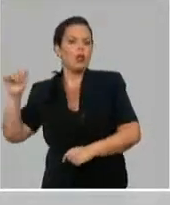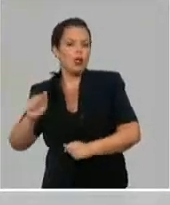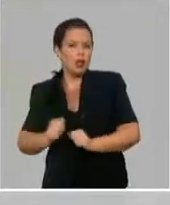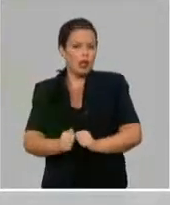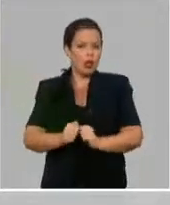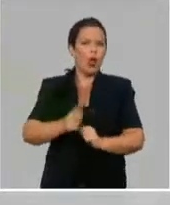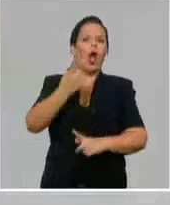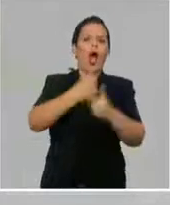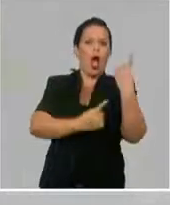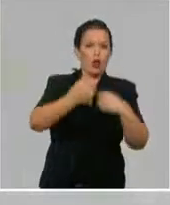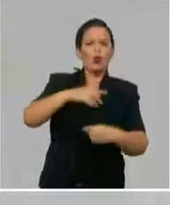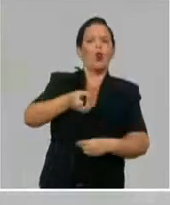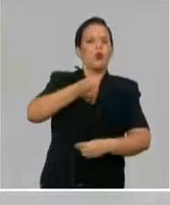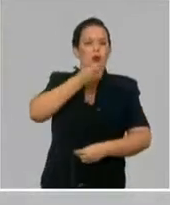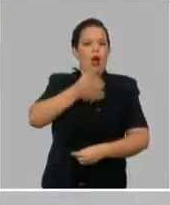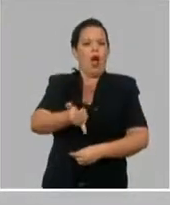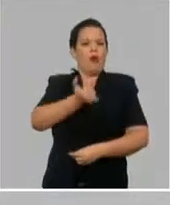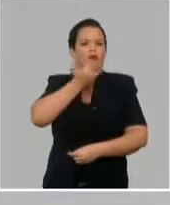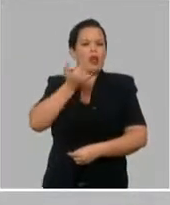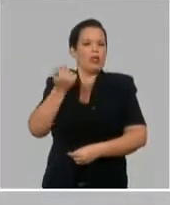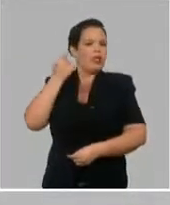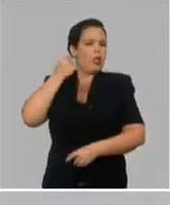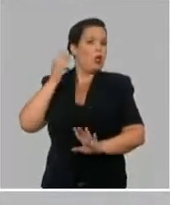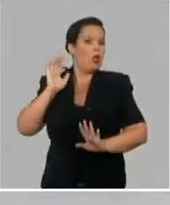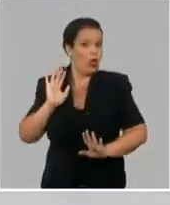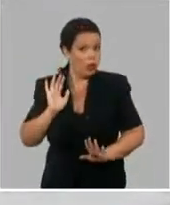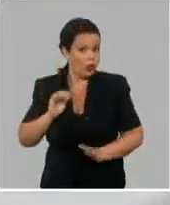explicaciones. La próxima diapositiva.